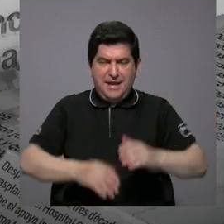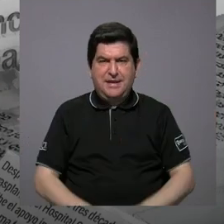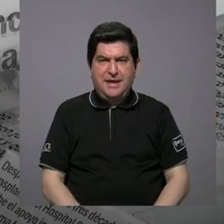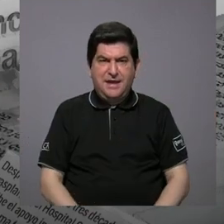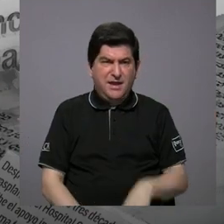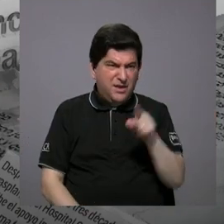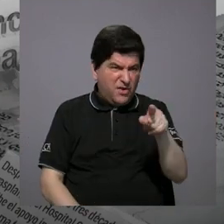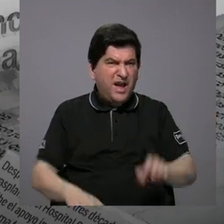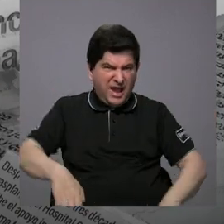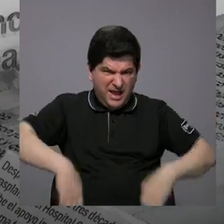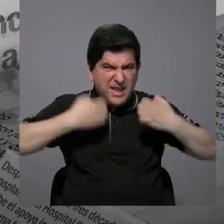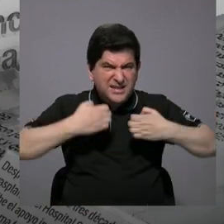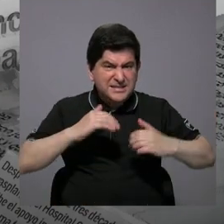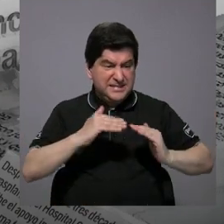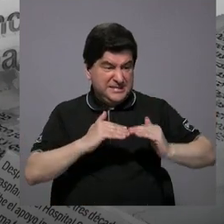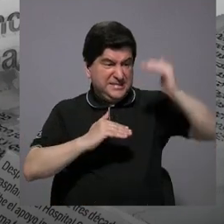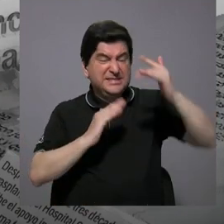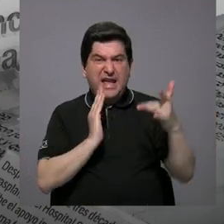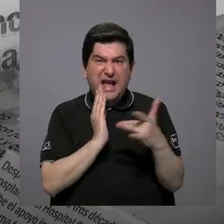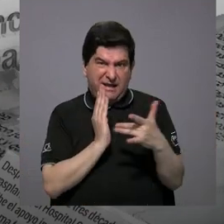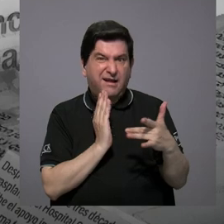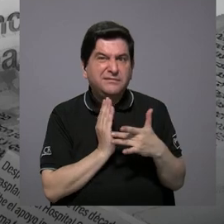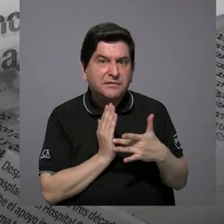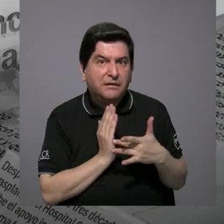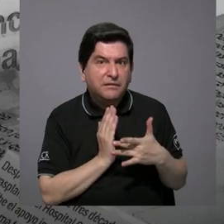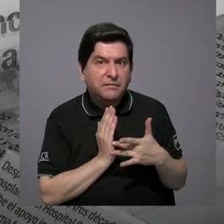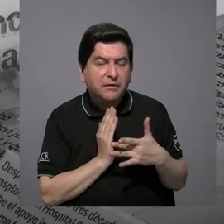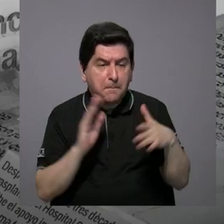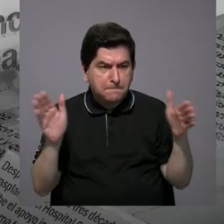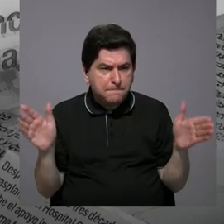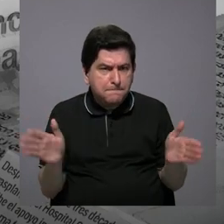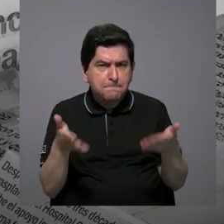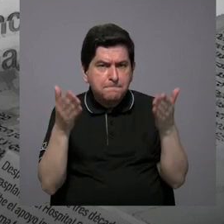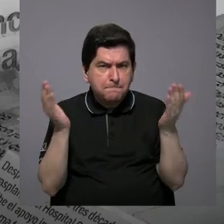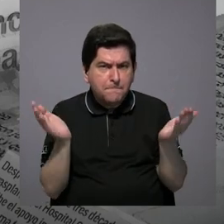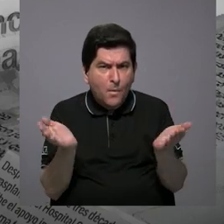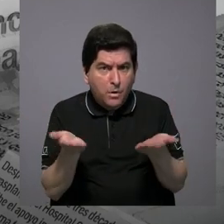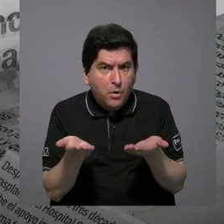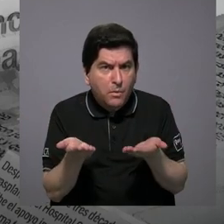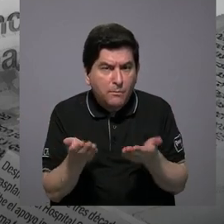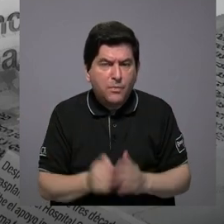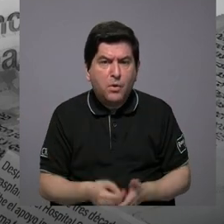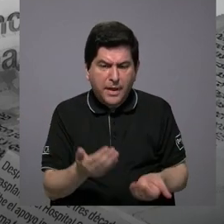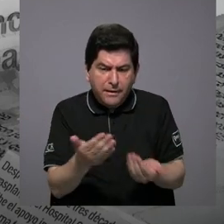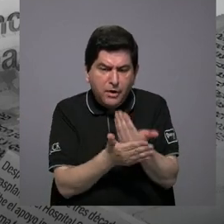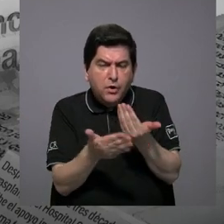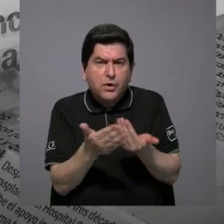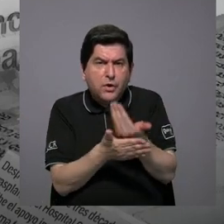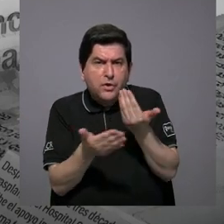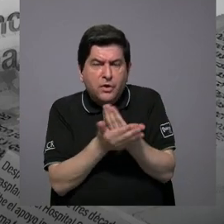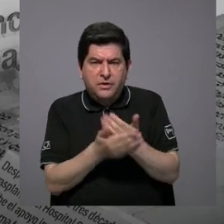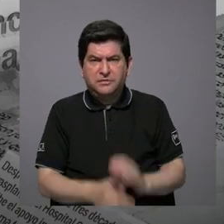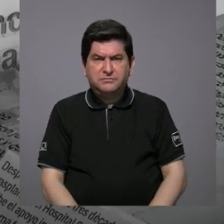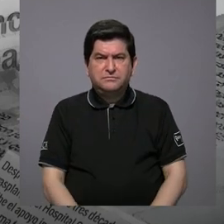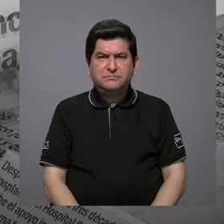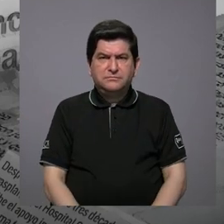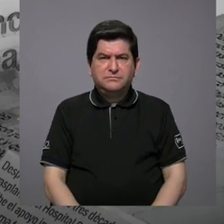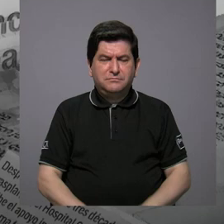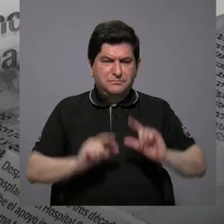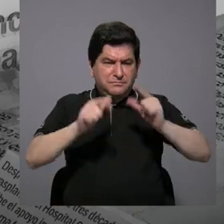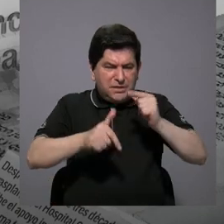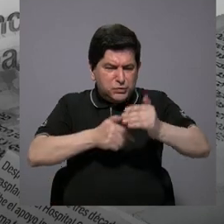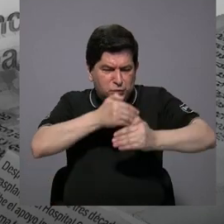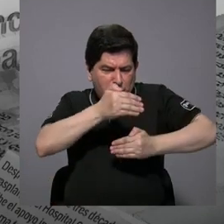hay Alta Tecnología. ¿Se ha promovido innovaciones? ¿Se está tratando la